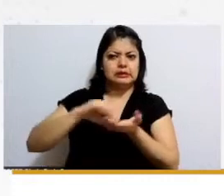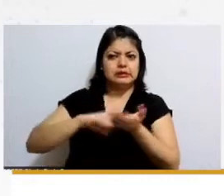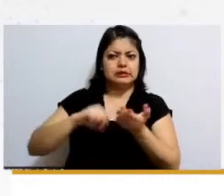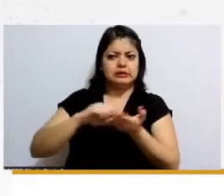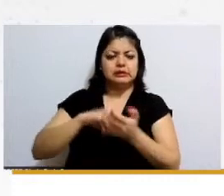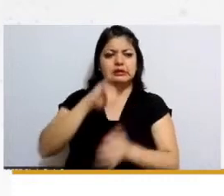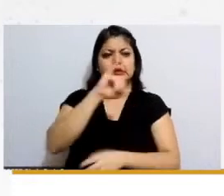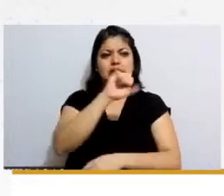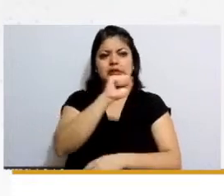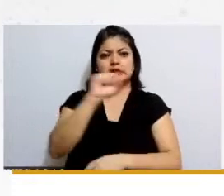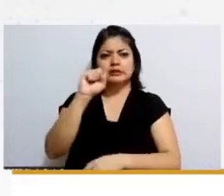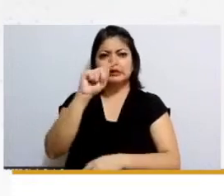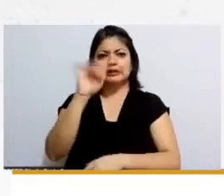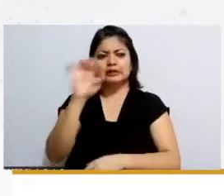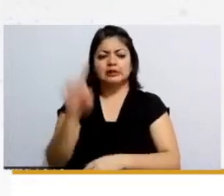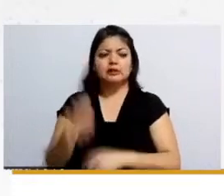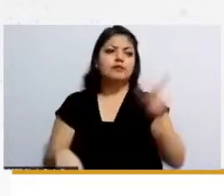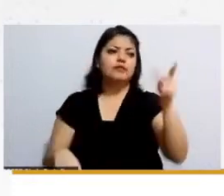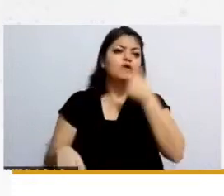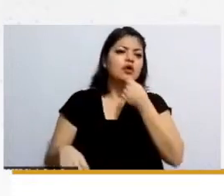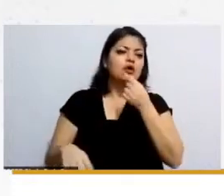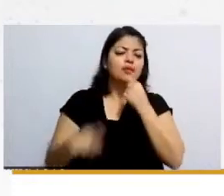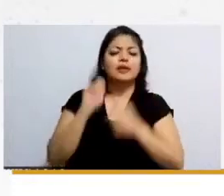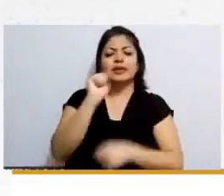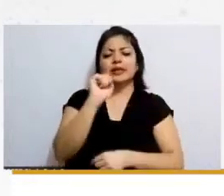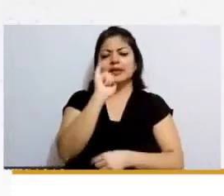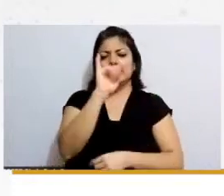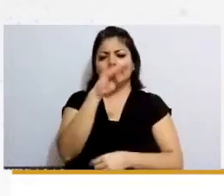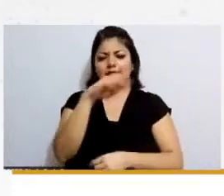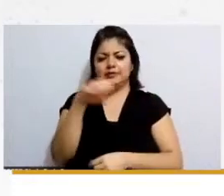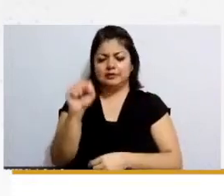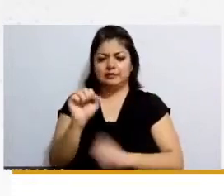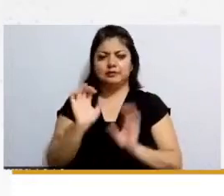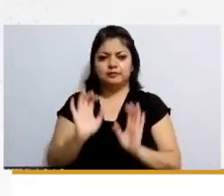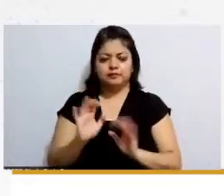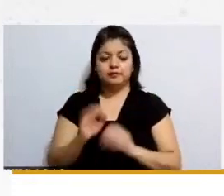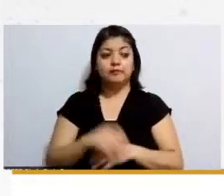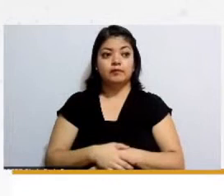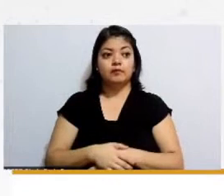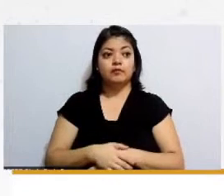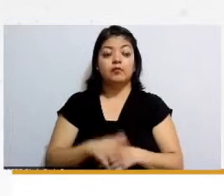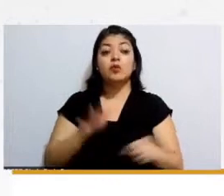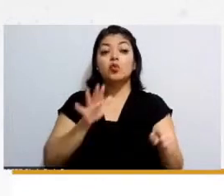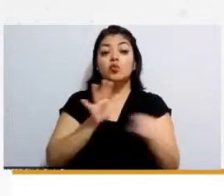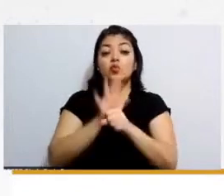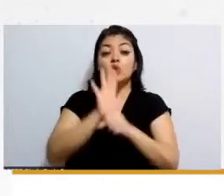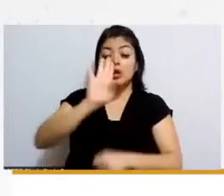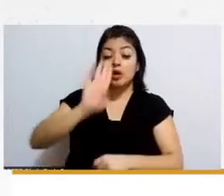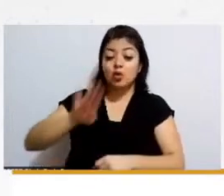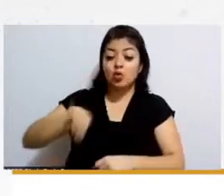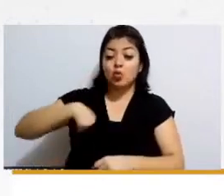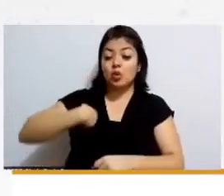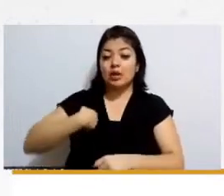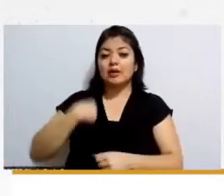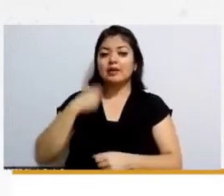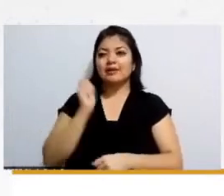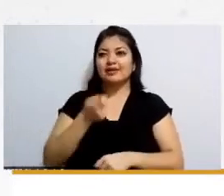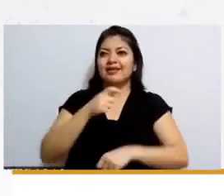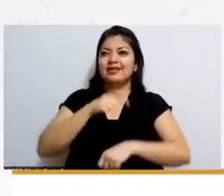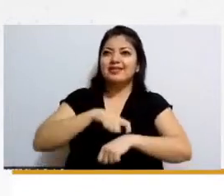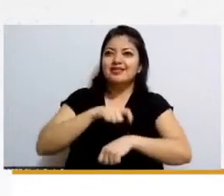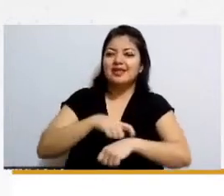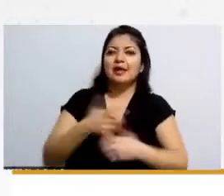y el hombre por el seguro social pero la guardería que más les convenía a ambos por horario por